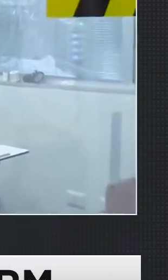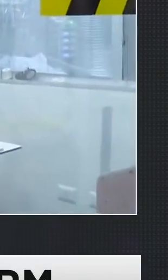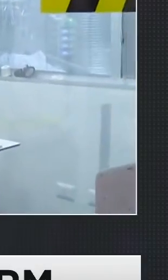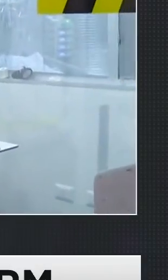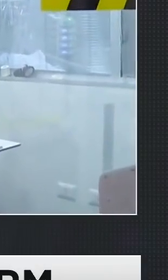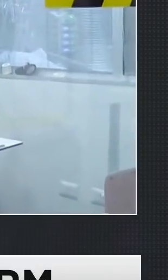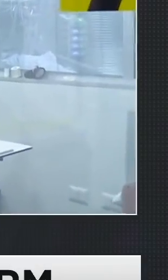bien